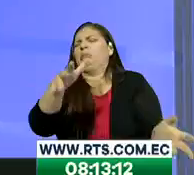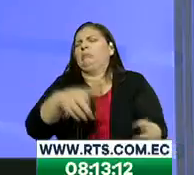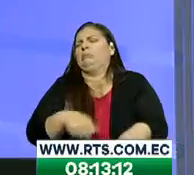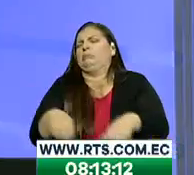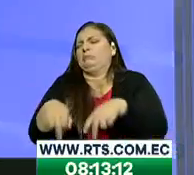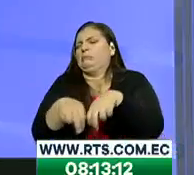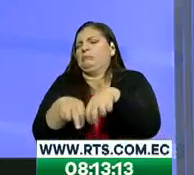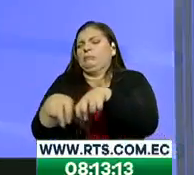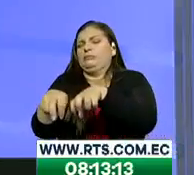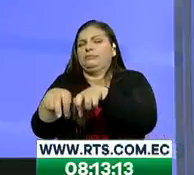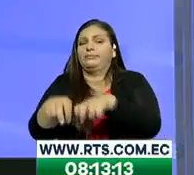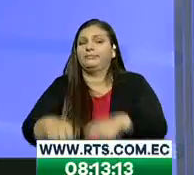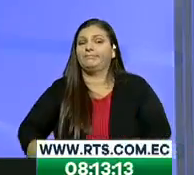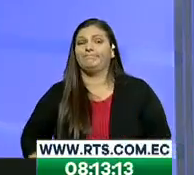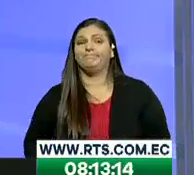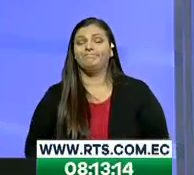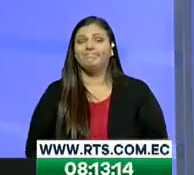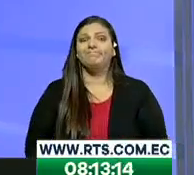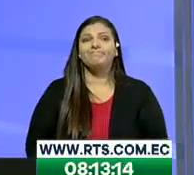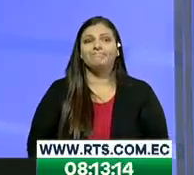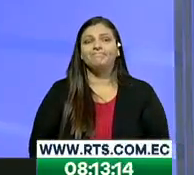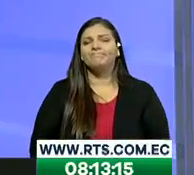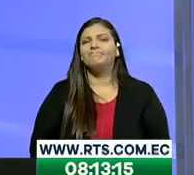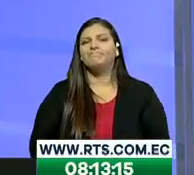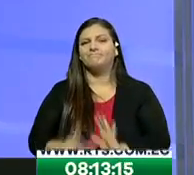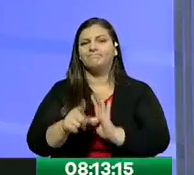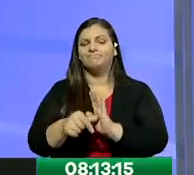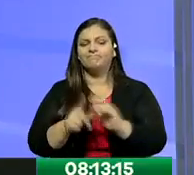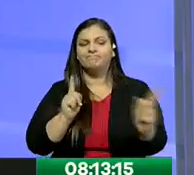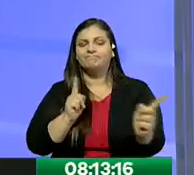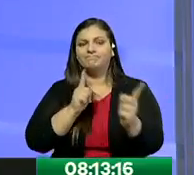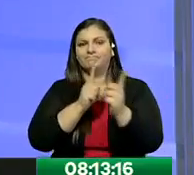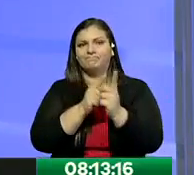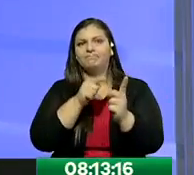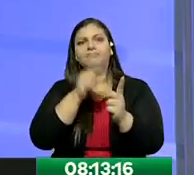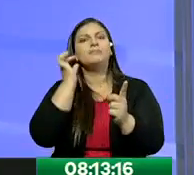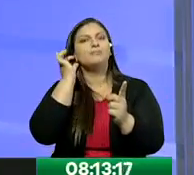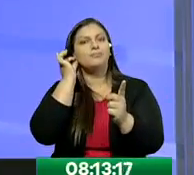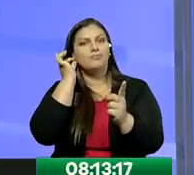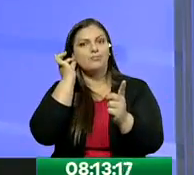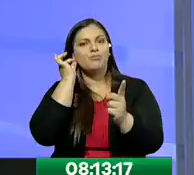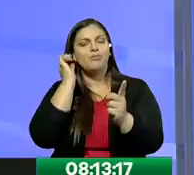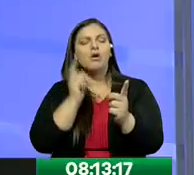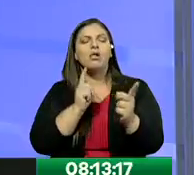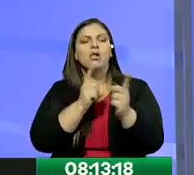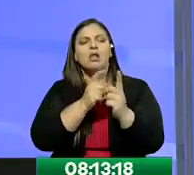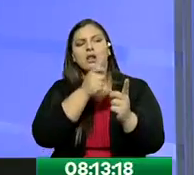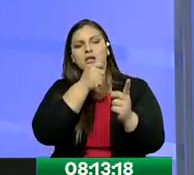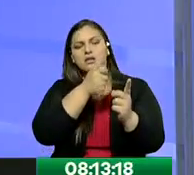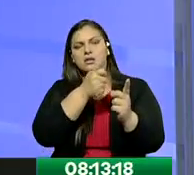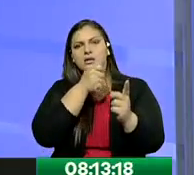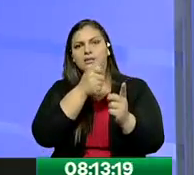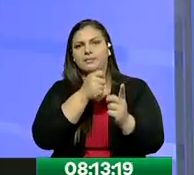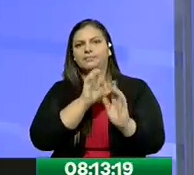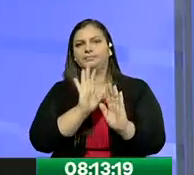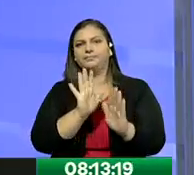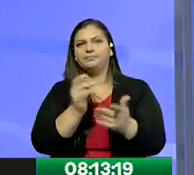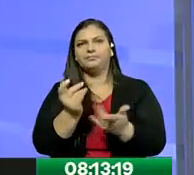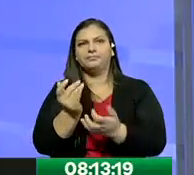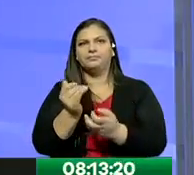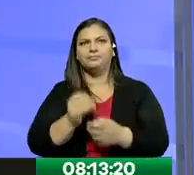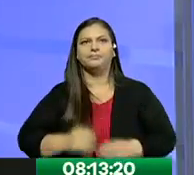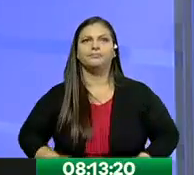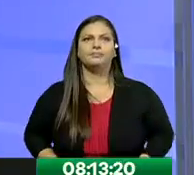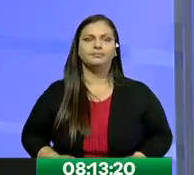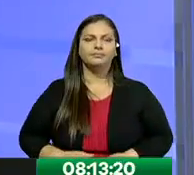en el próximo enlace, conversaremos con Carla Aguas y trataremos de llegar hasta este punto para que ustedes puedan presenciar este problema. Hugo y Roselena,